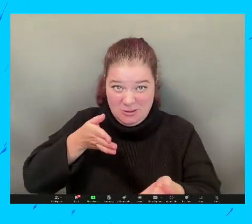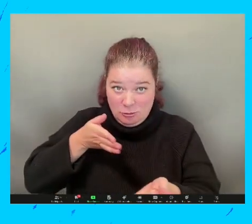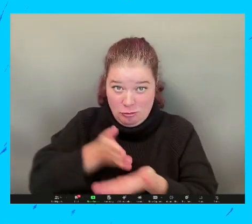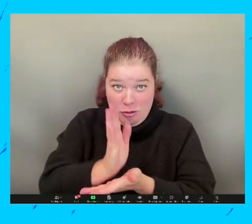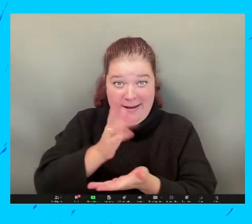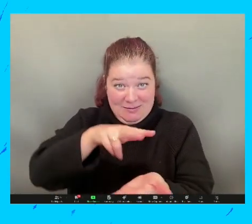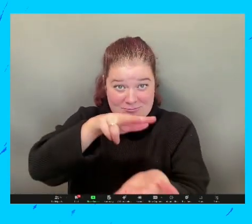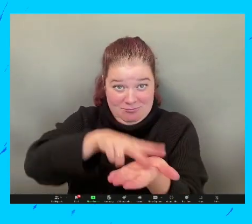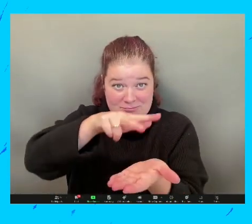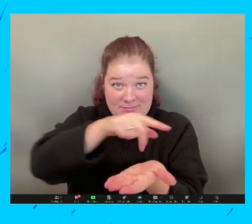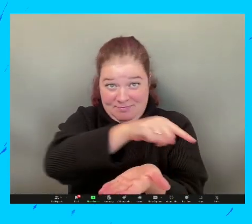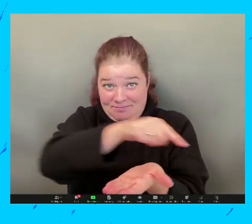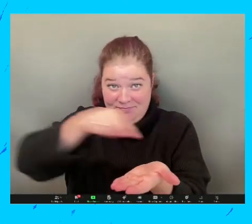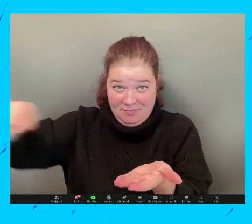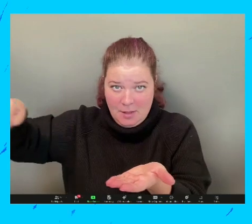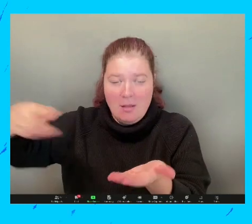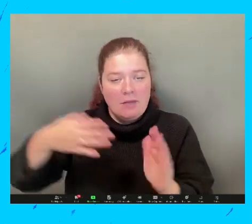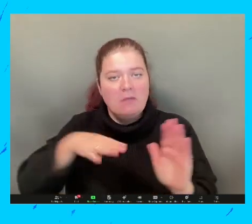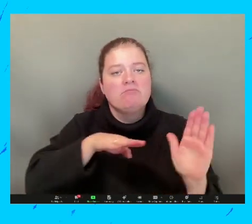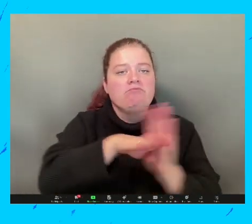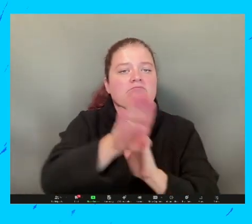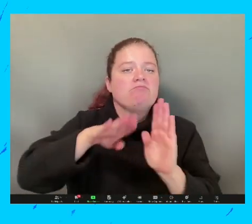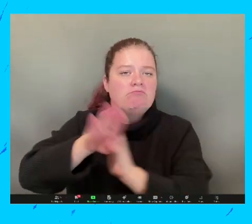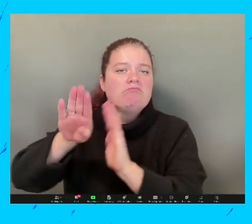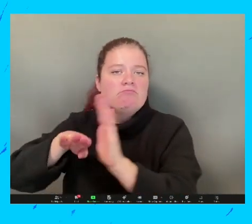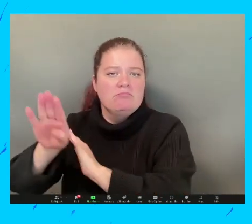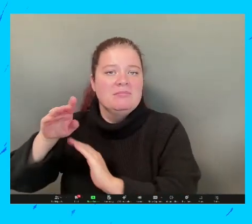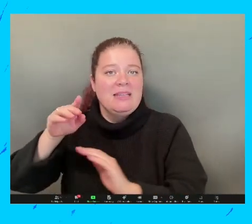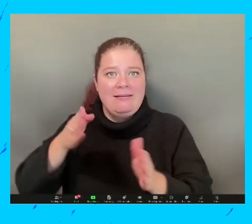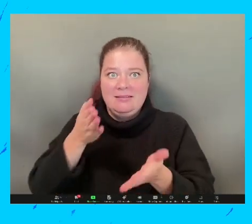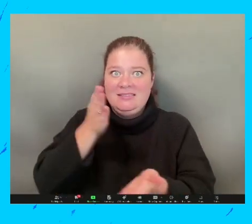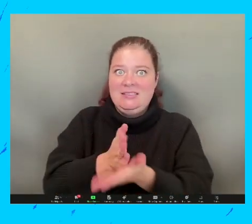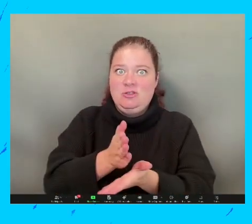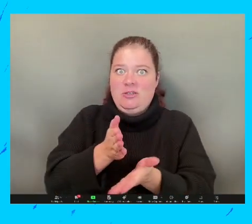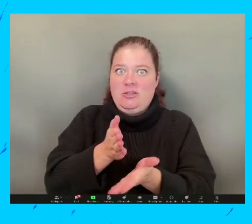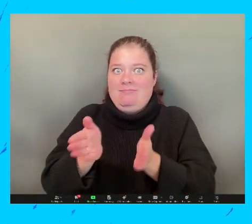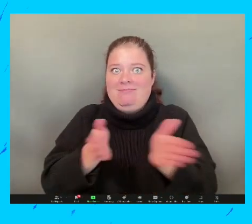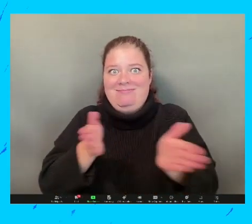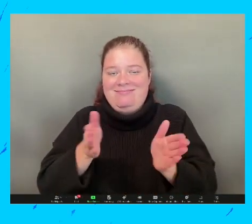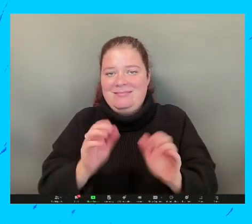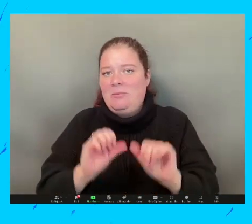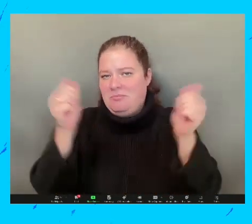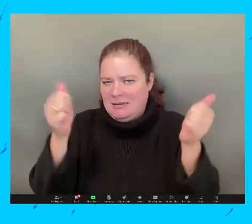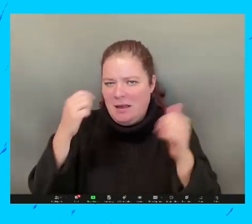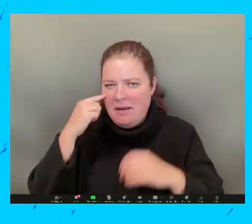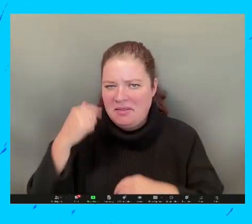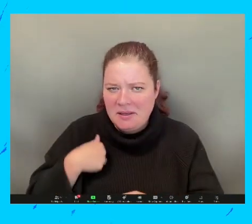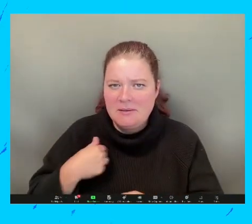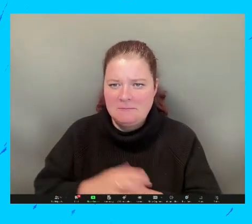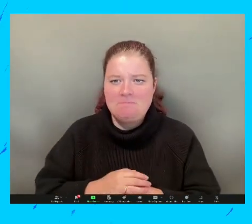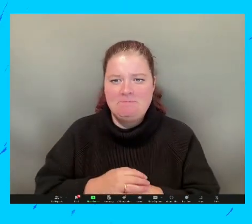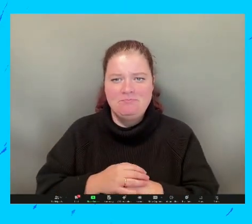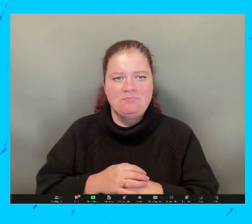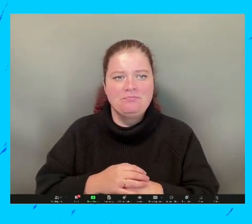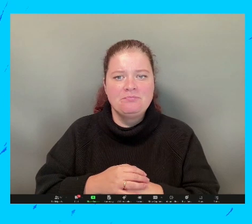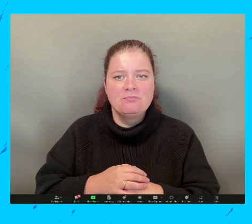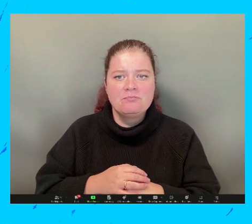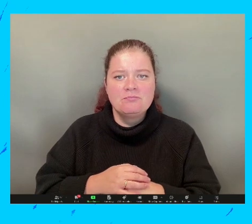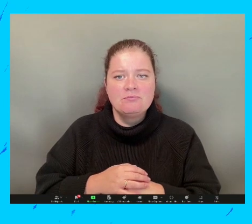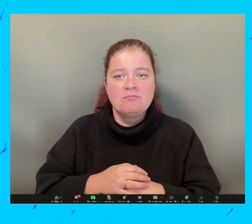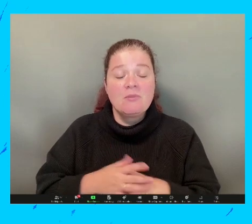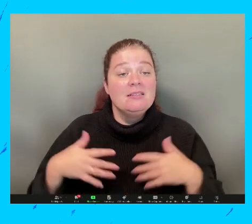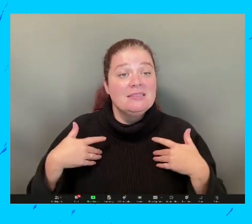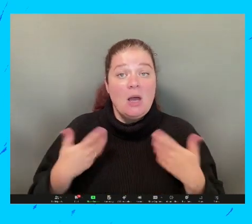se expresen. Y si lo pueden hacer, pueden expresarse, van a tomar las decisiones correctas.